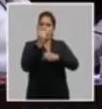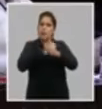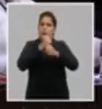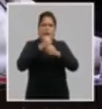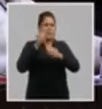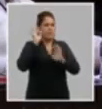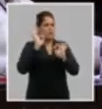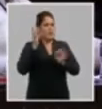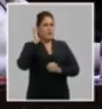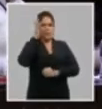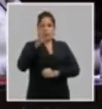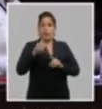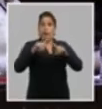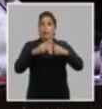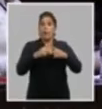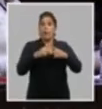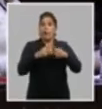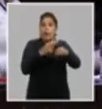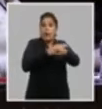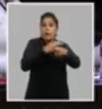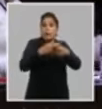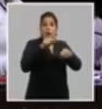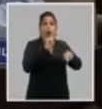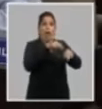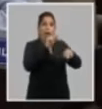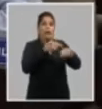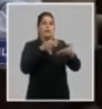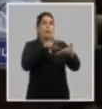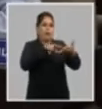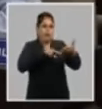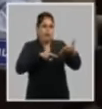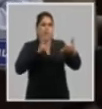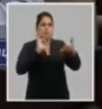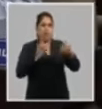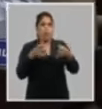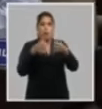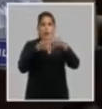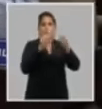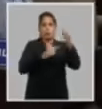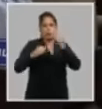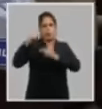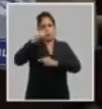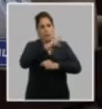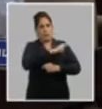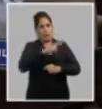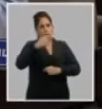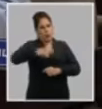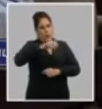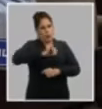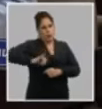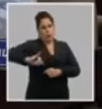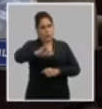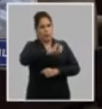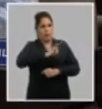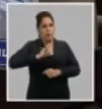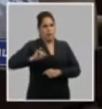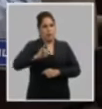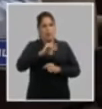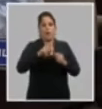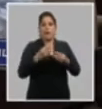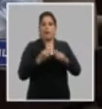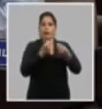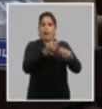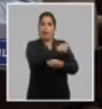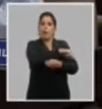permanentemente porque es un legado que va acompañado de un grupo de principios de justicia de igualdad que va a